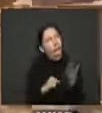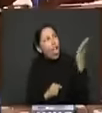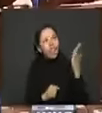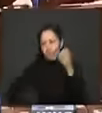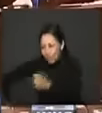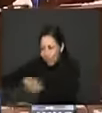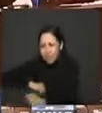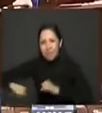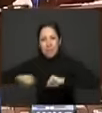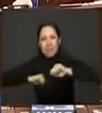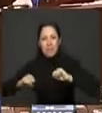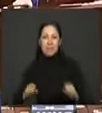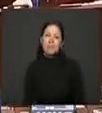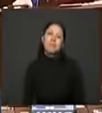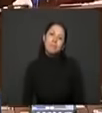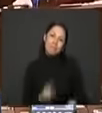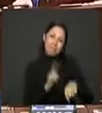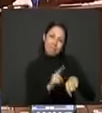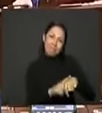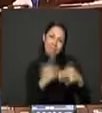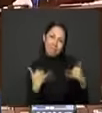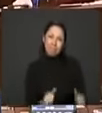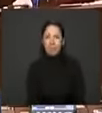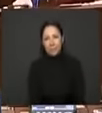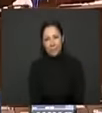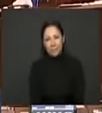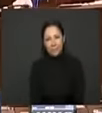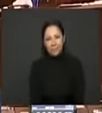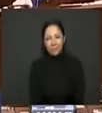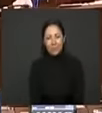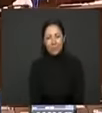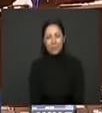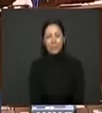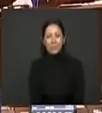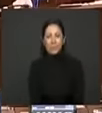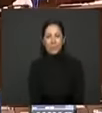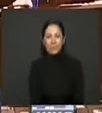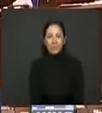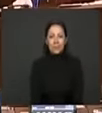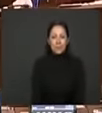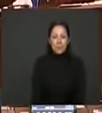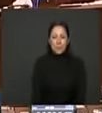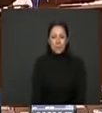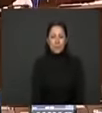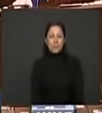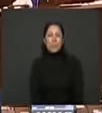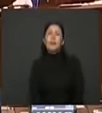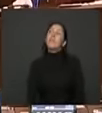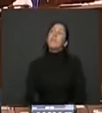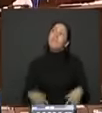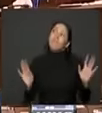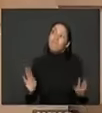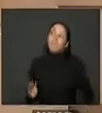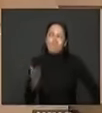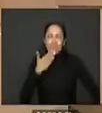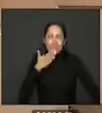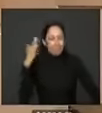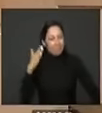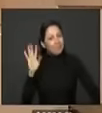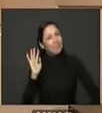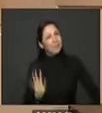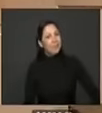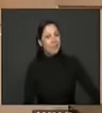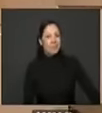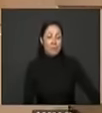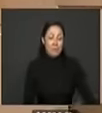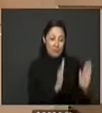perdón senadora ya se le acabó el tiempo ¿puede terminar en 10 minutos? bueno gracias ese era